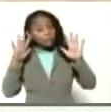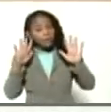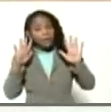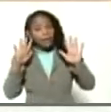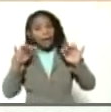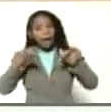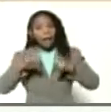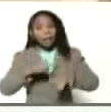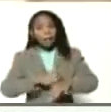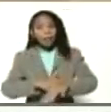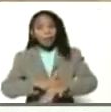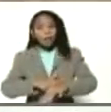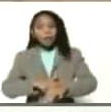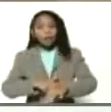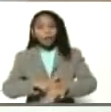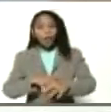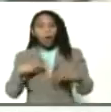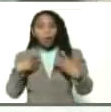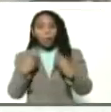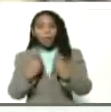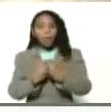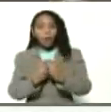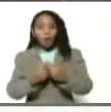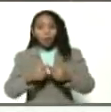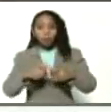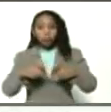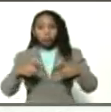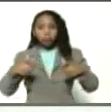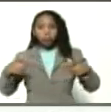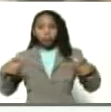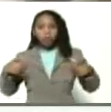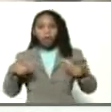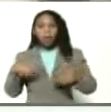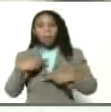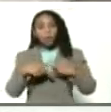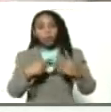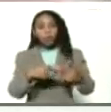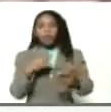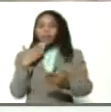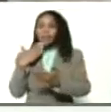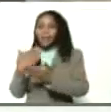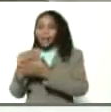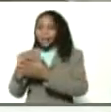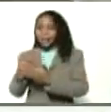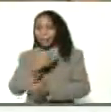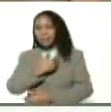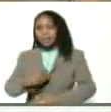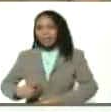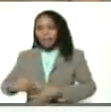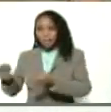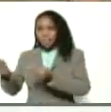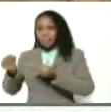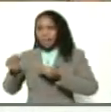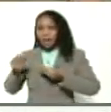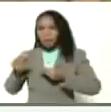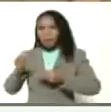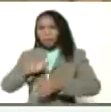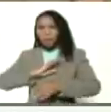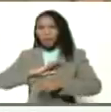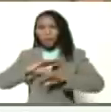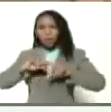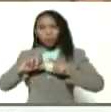partir de este momento el compañero va a aumentar su producción gracias presidente por entregarme mi título de propiedad de la tierra